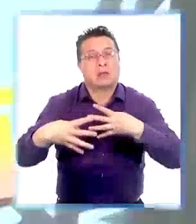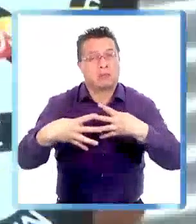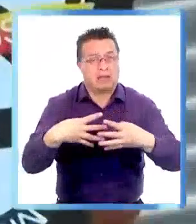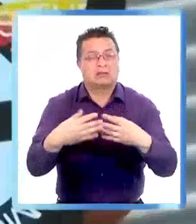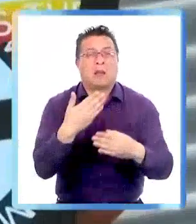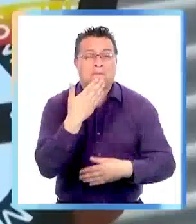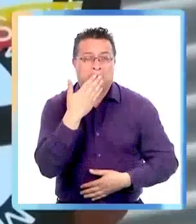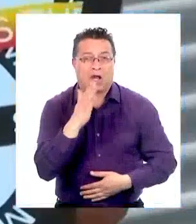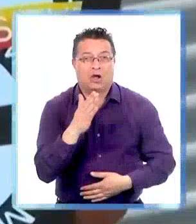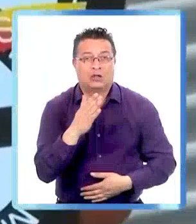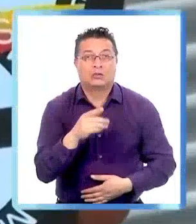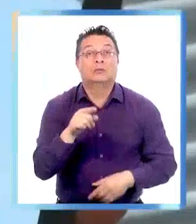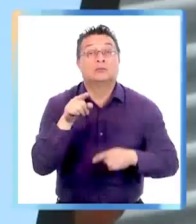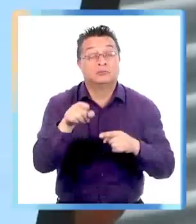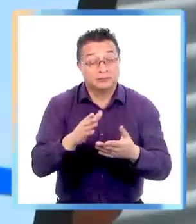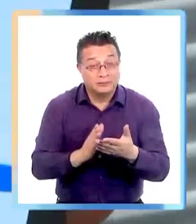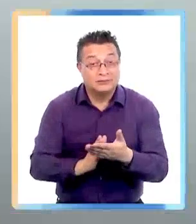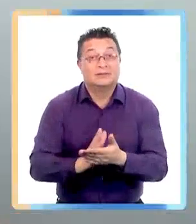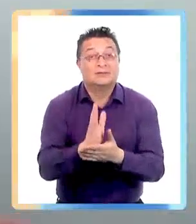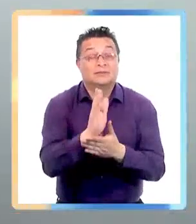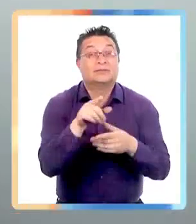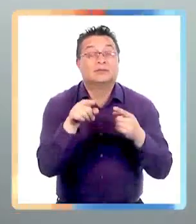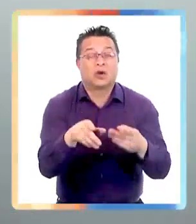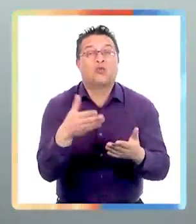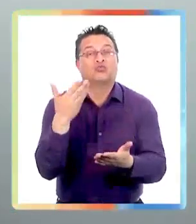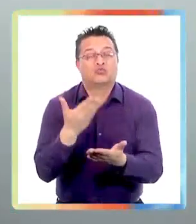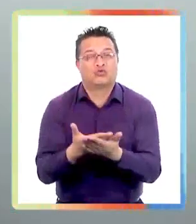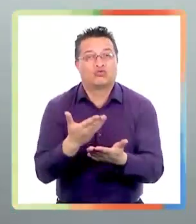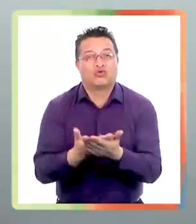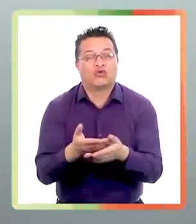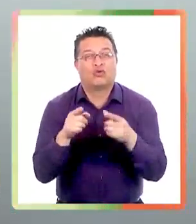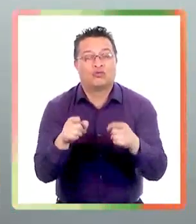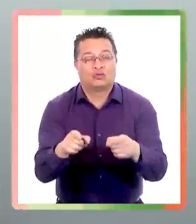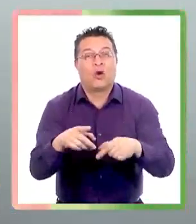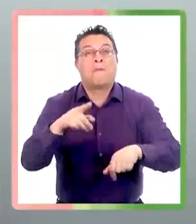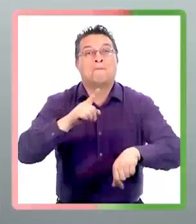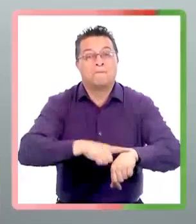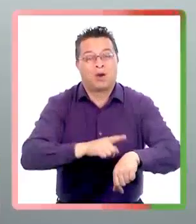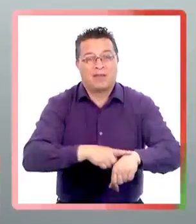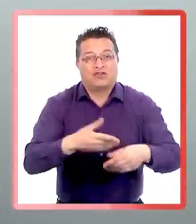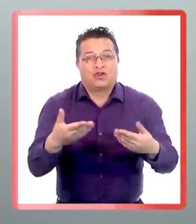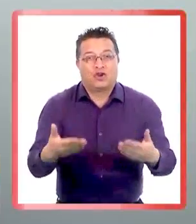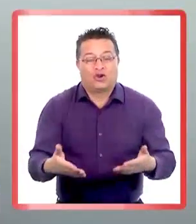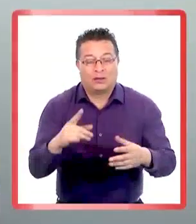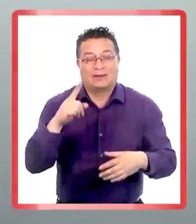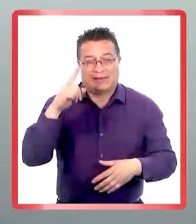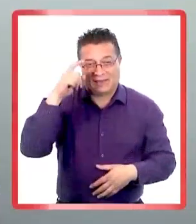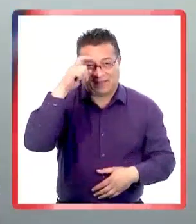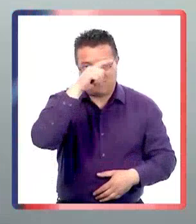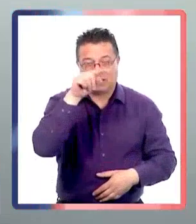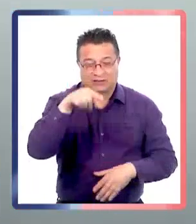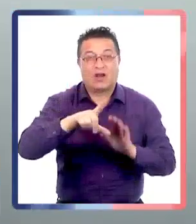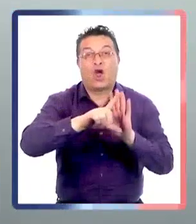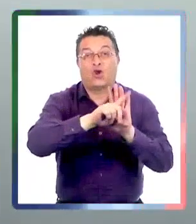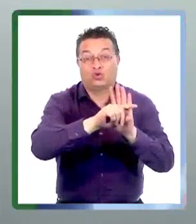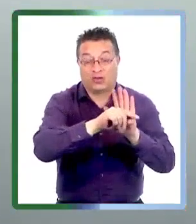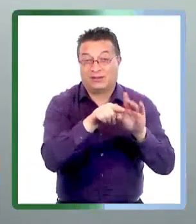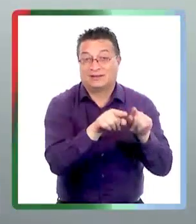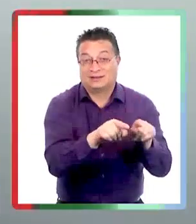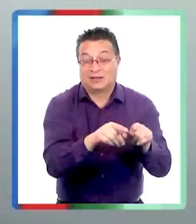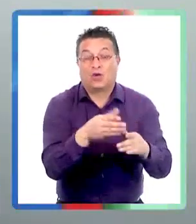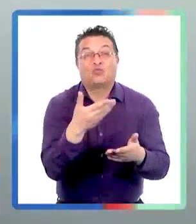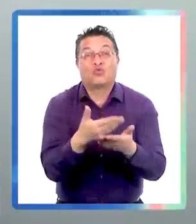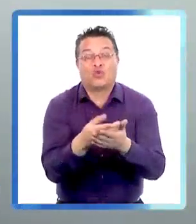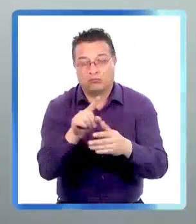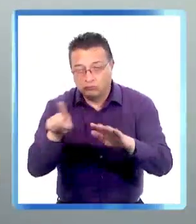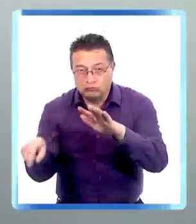pero otros celebran la transparencia. Surge a partir del aprovechamiento de un momento, que es un momento de crisis